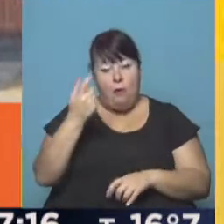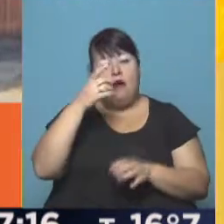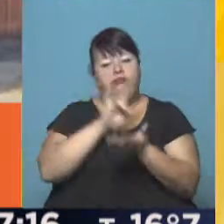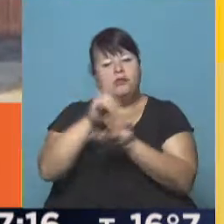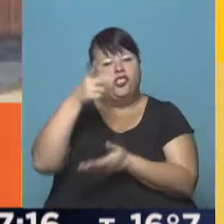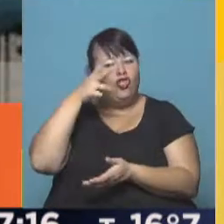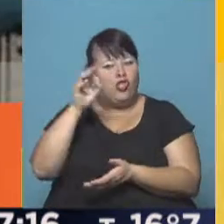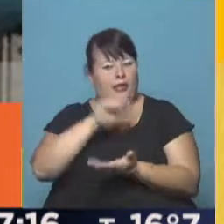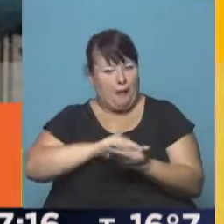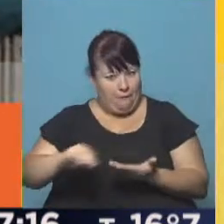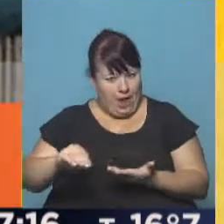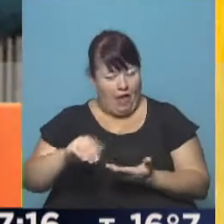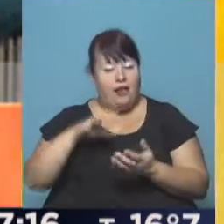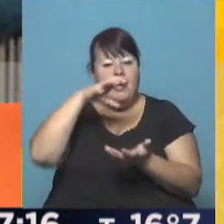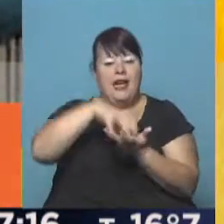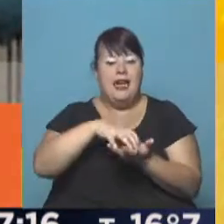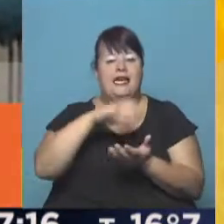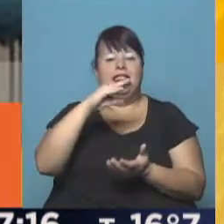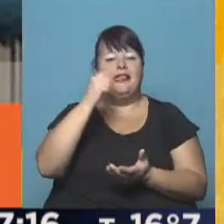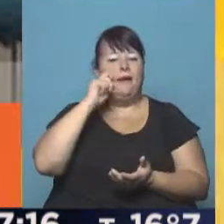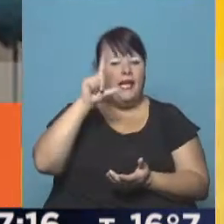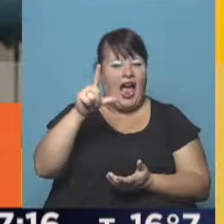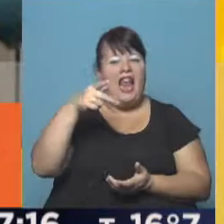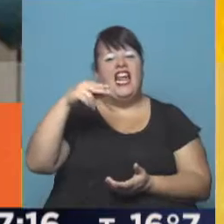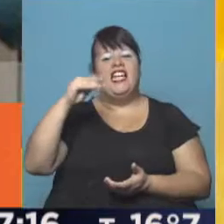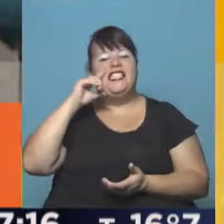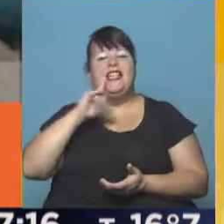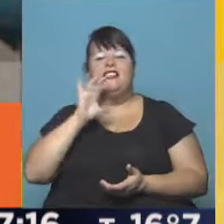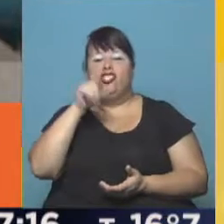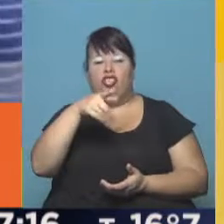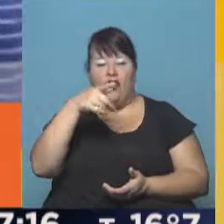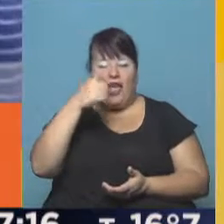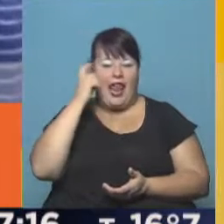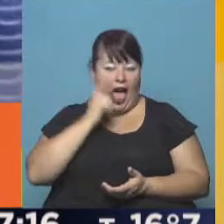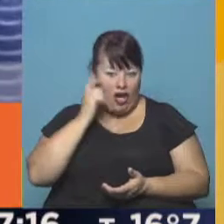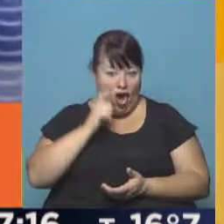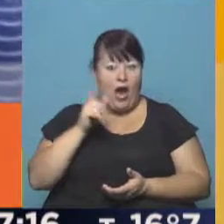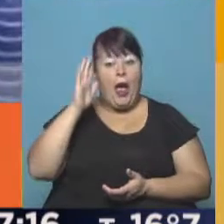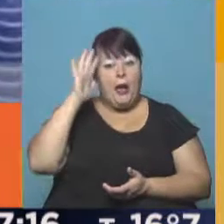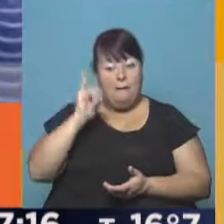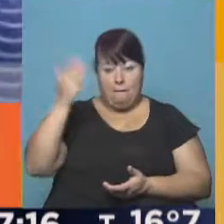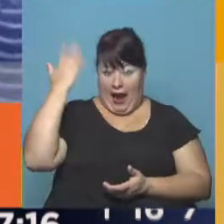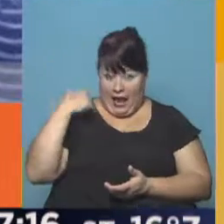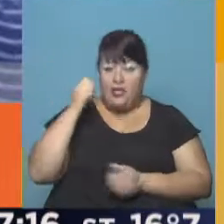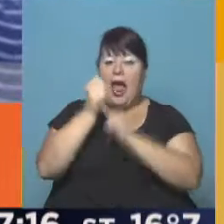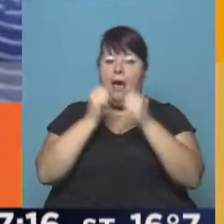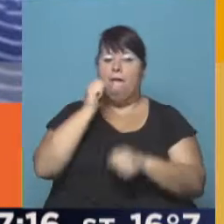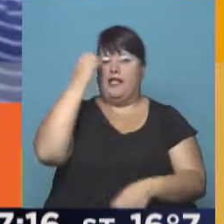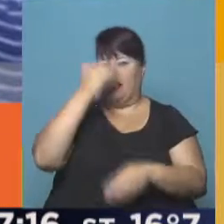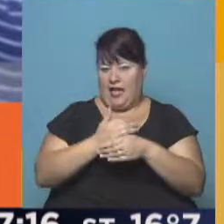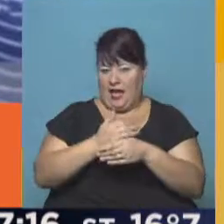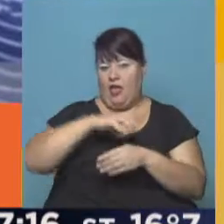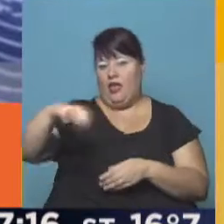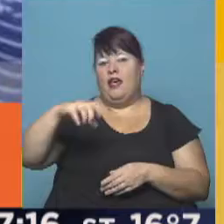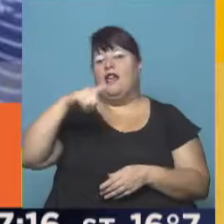empleados. Es en las plantas de Chamical y Chilecito en La Rioja. En marzo, la empresa había cerrado la sucursal